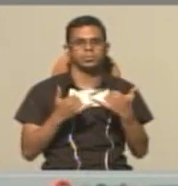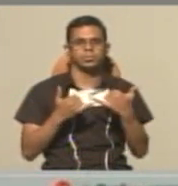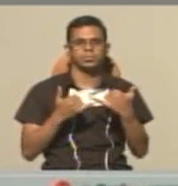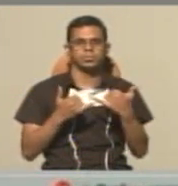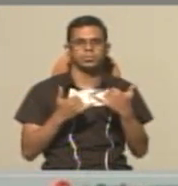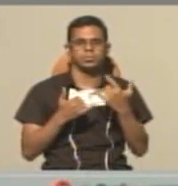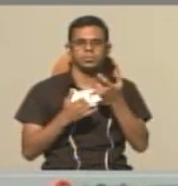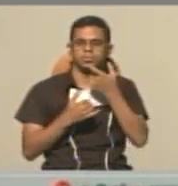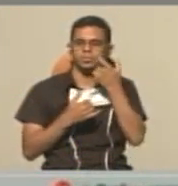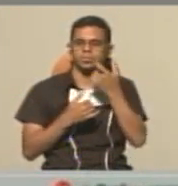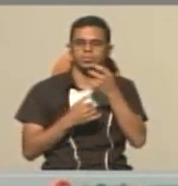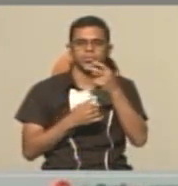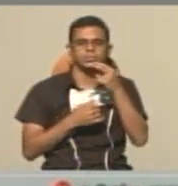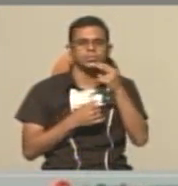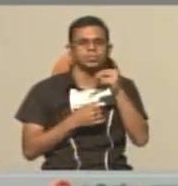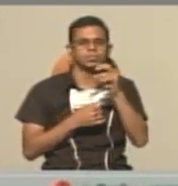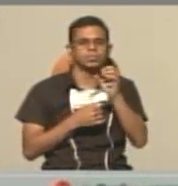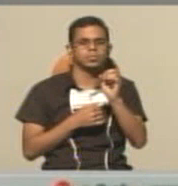Normalizado.